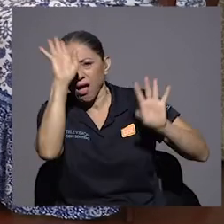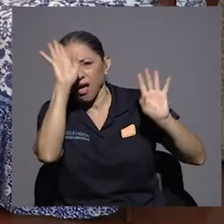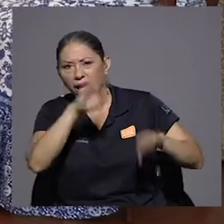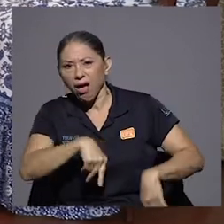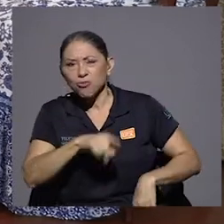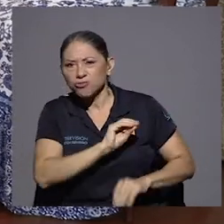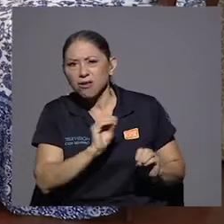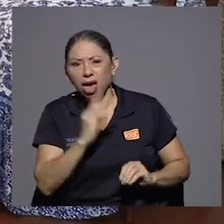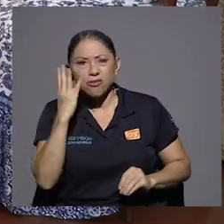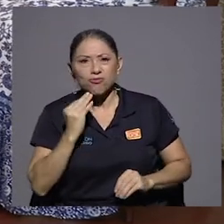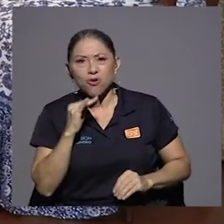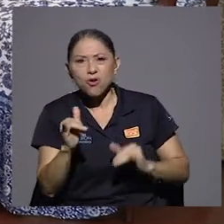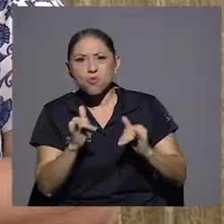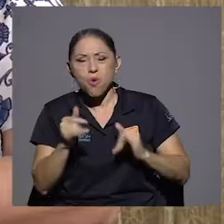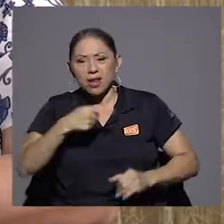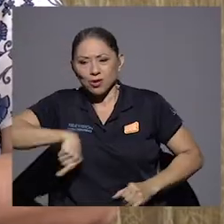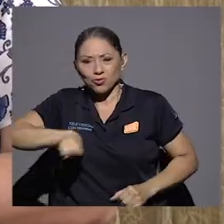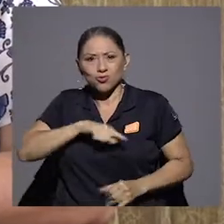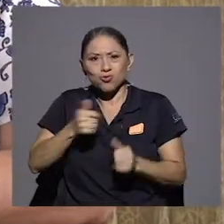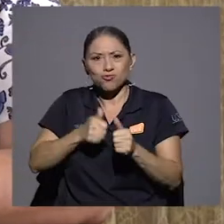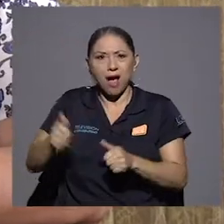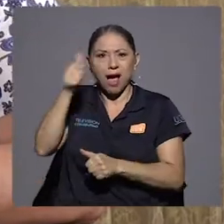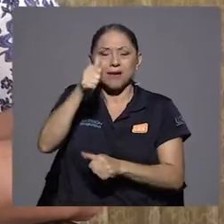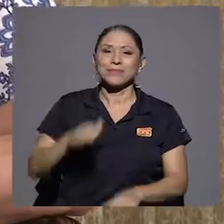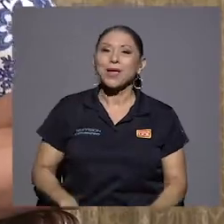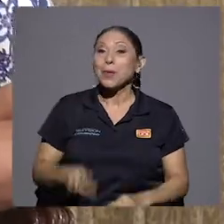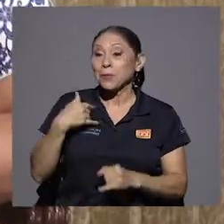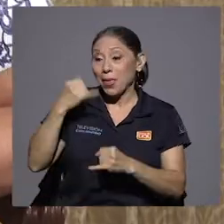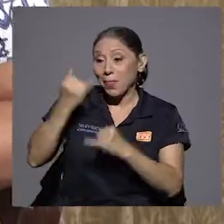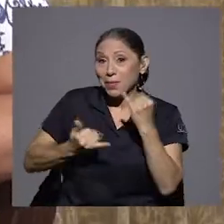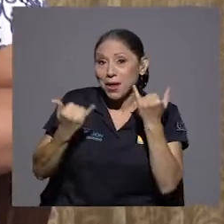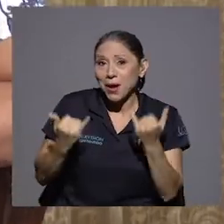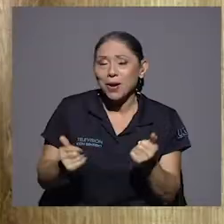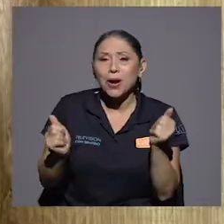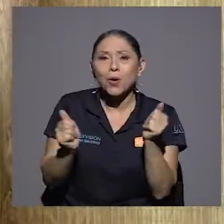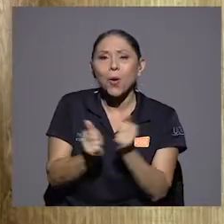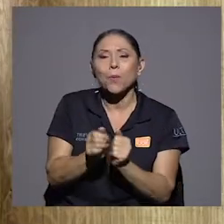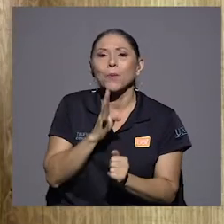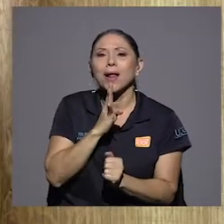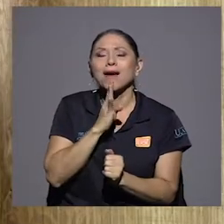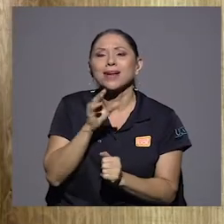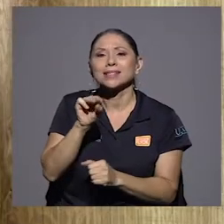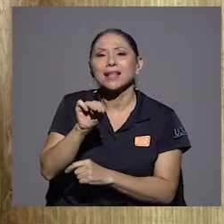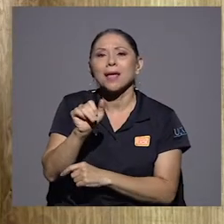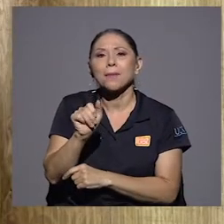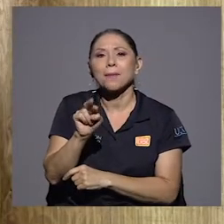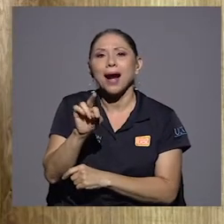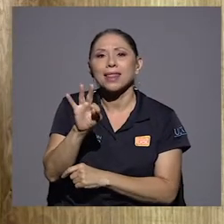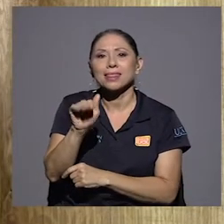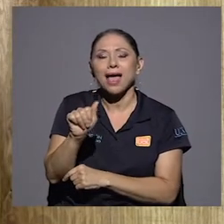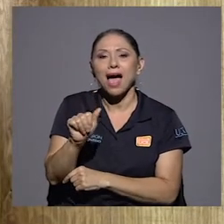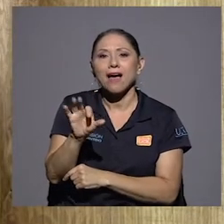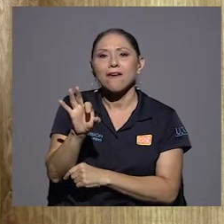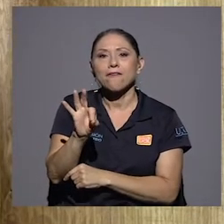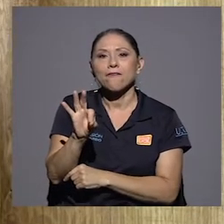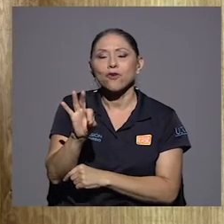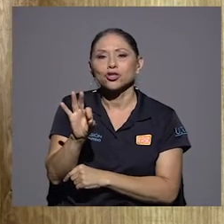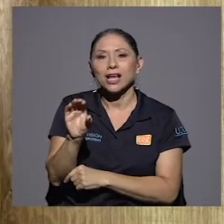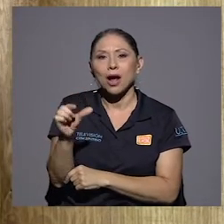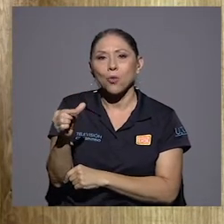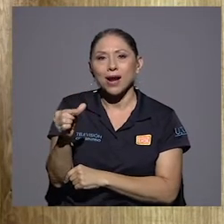decía. Voy a cerrar este bloque con unas palabras de doña Marta Fonseca, guardia.